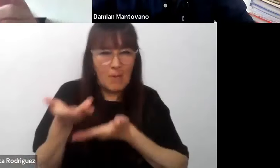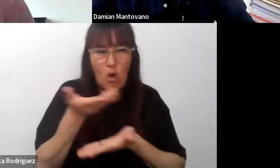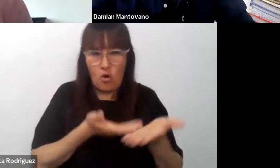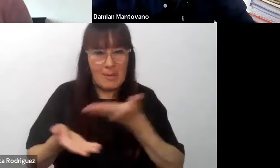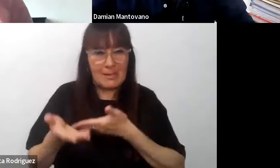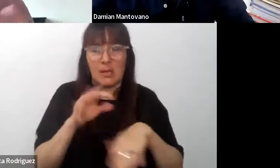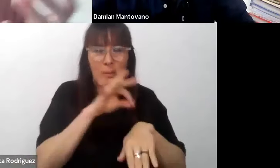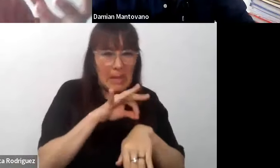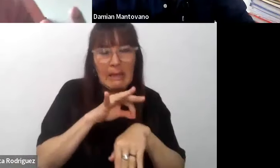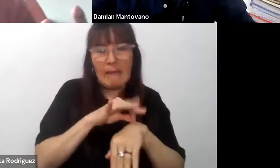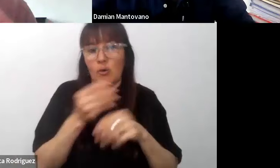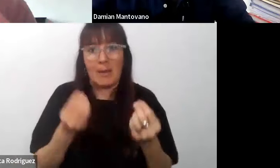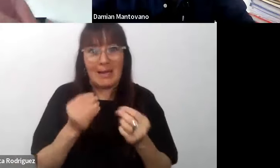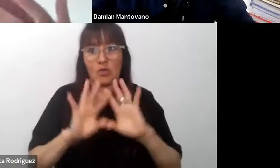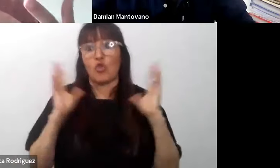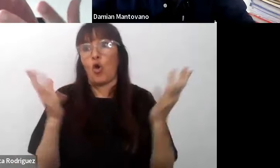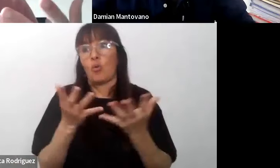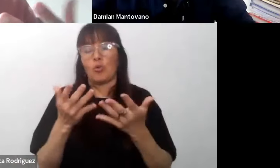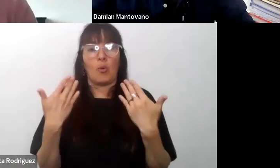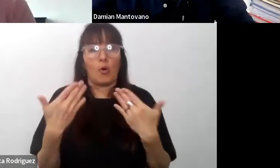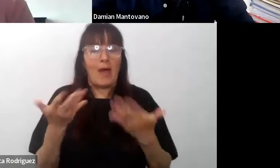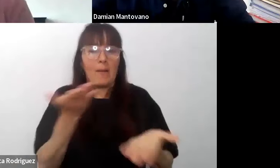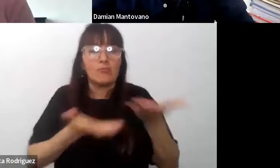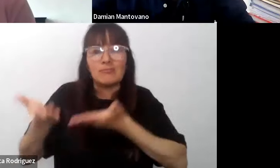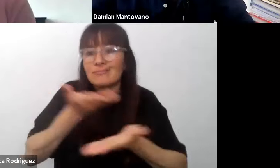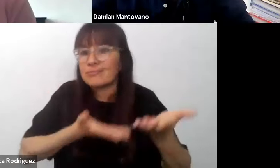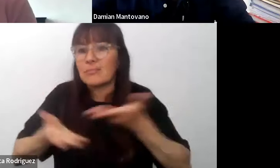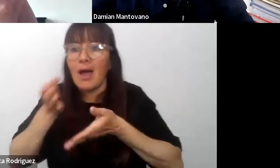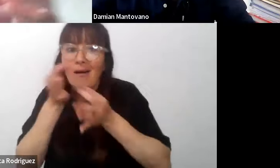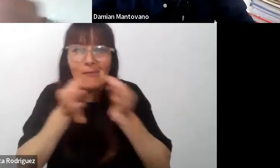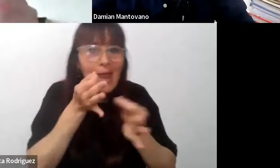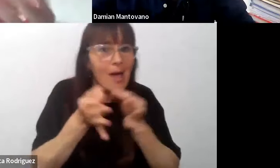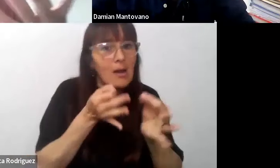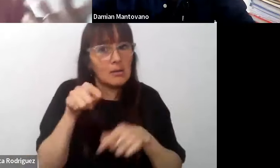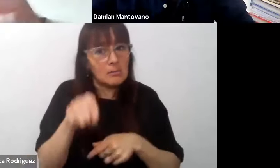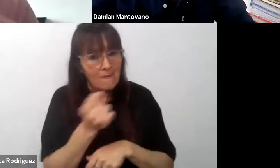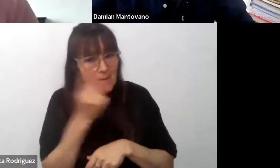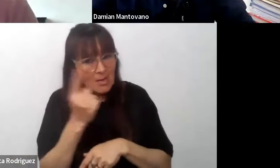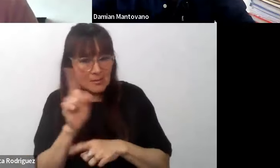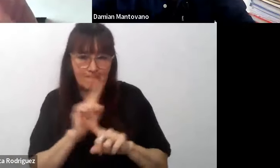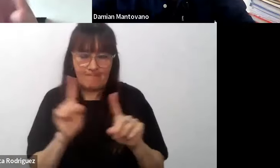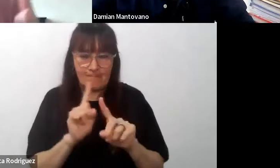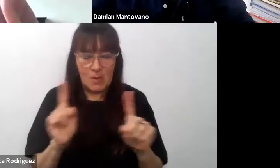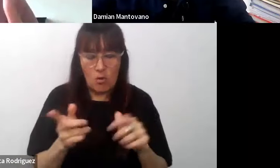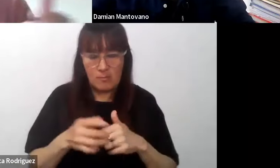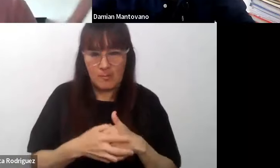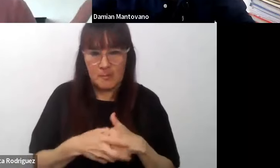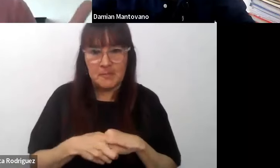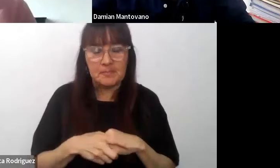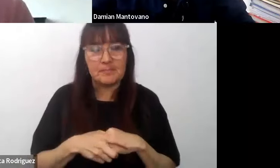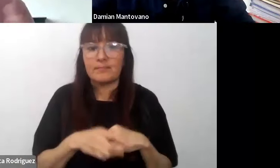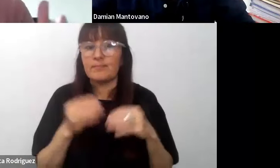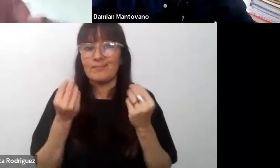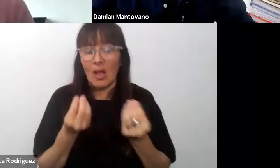los médicos para que todo el mundo pueda hablar en principio y esto no siempre es fácil porque hay